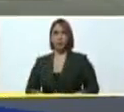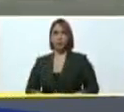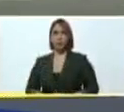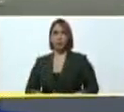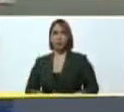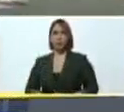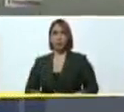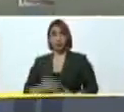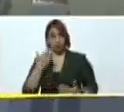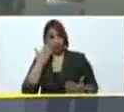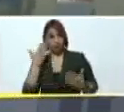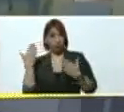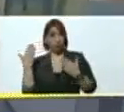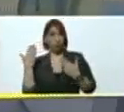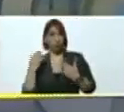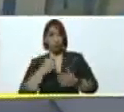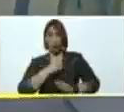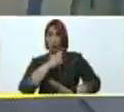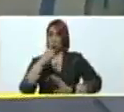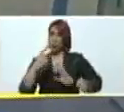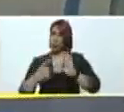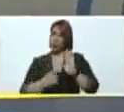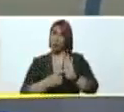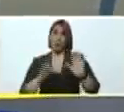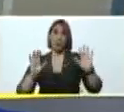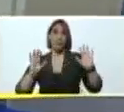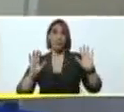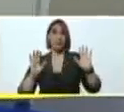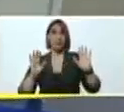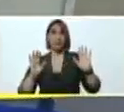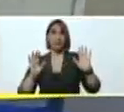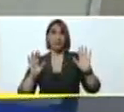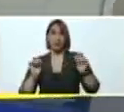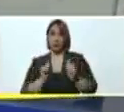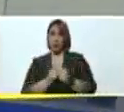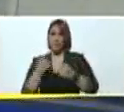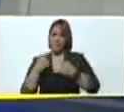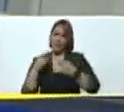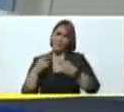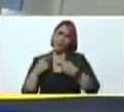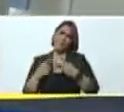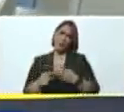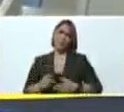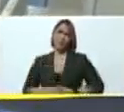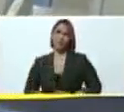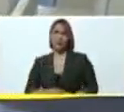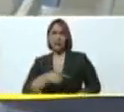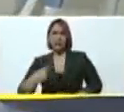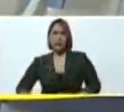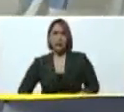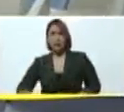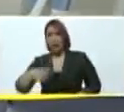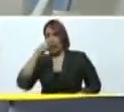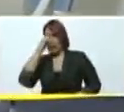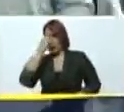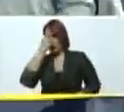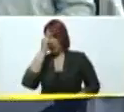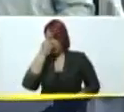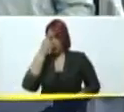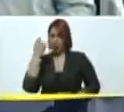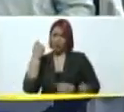se lo Mire, completo. Completo, con reactivos de China, de la India, de